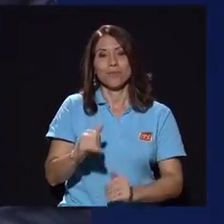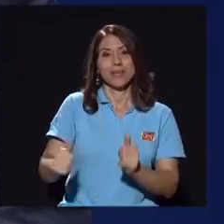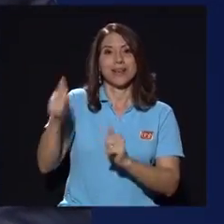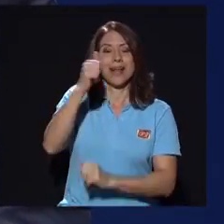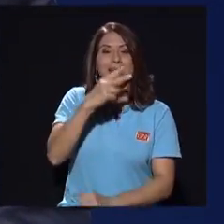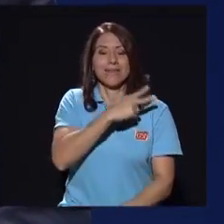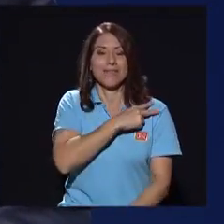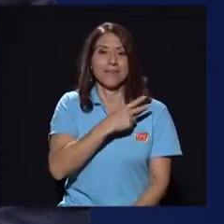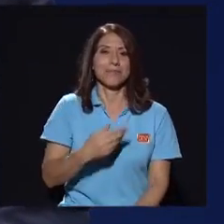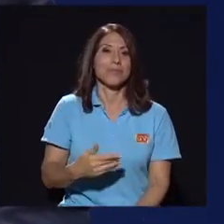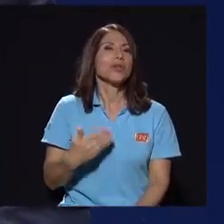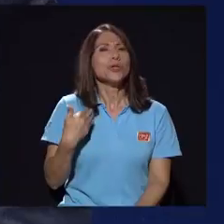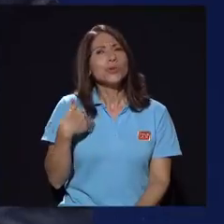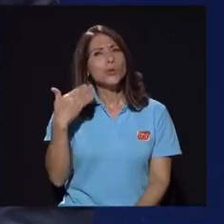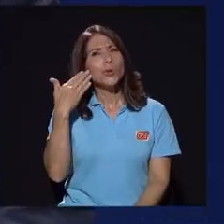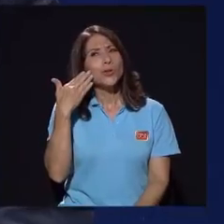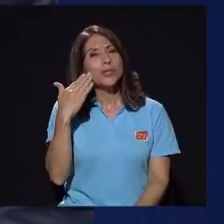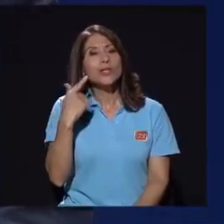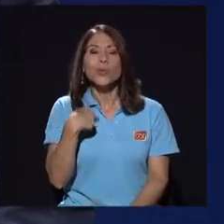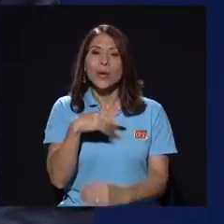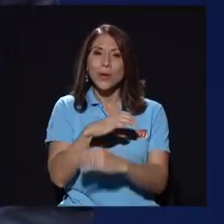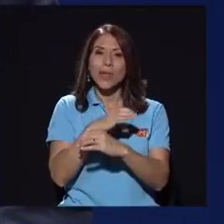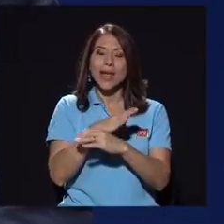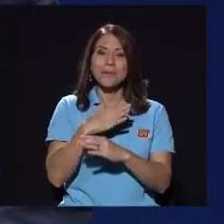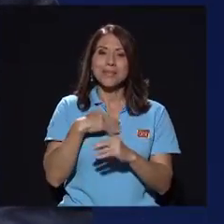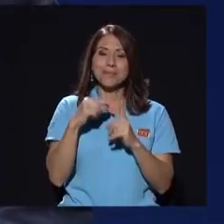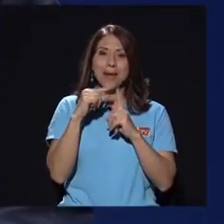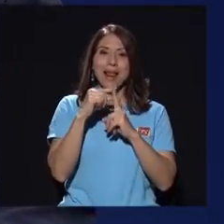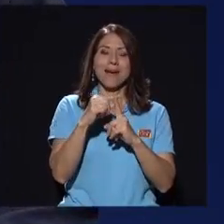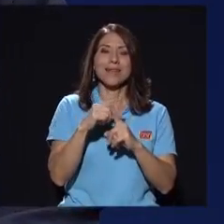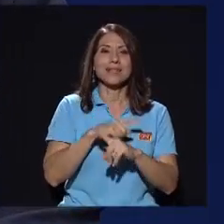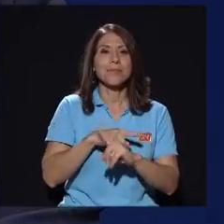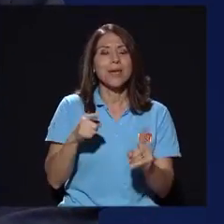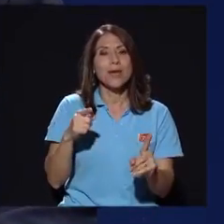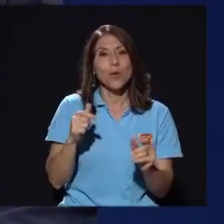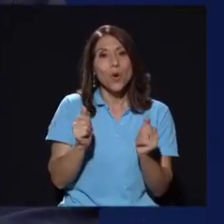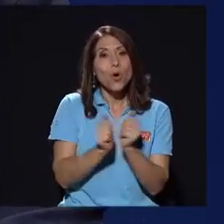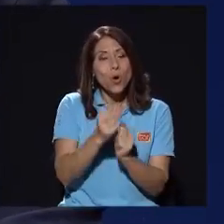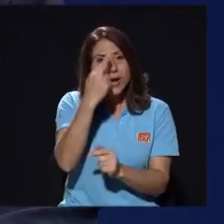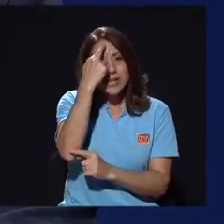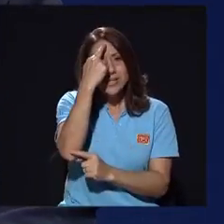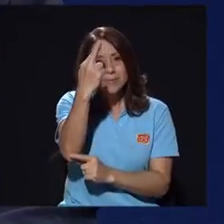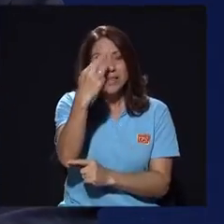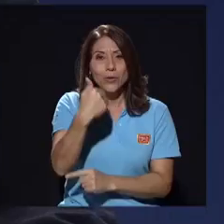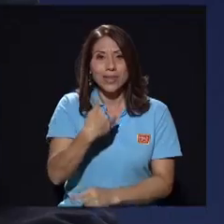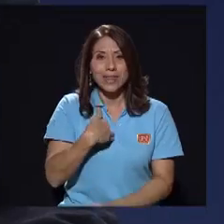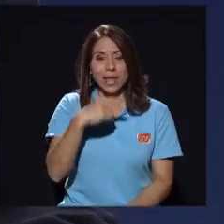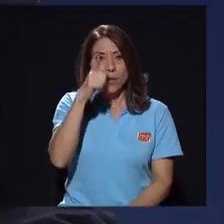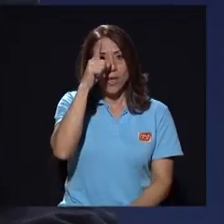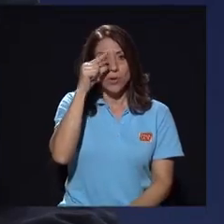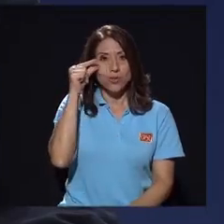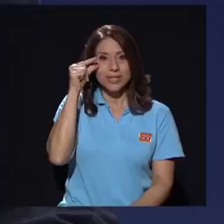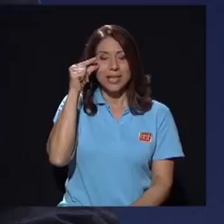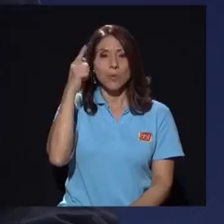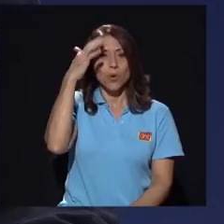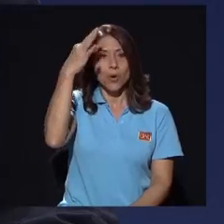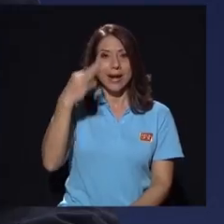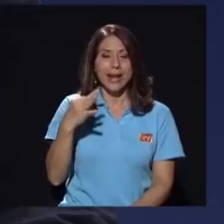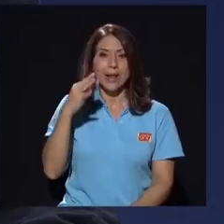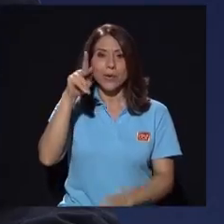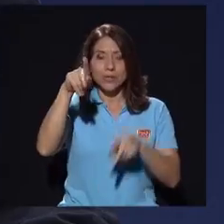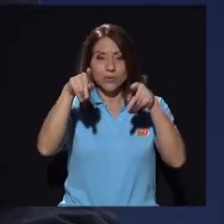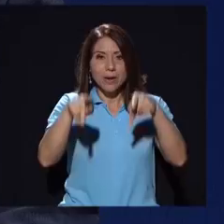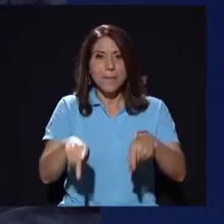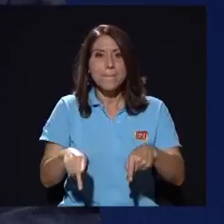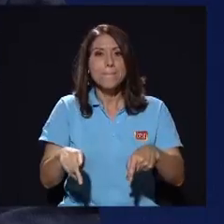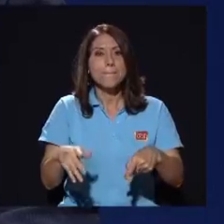que nivel de tal vez aquí voy a cuidar mis palabras por el respeto por el respeto que le tengo a don Luis Guillermo porque creo que